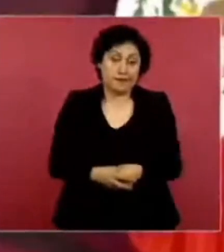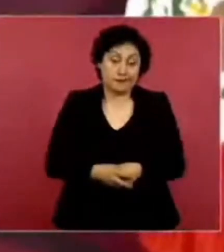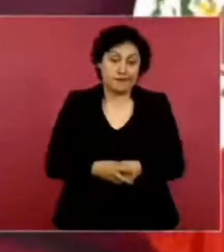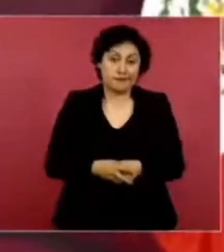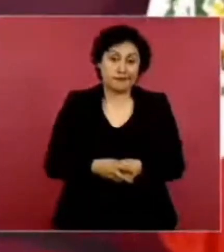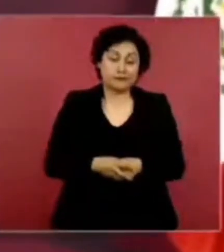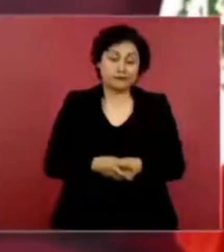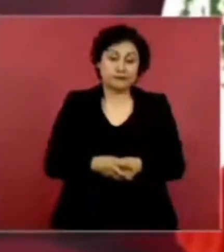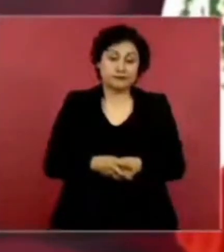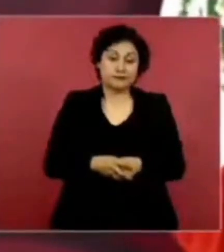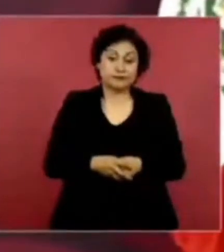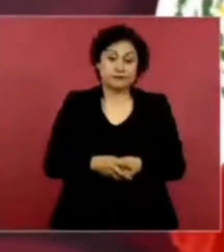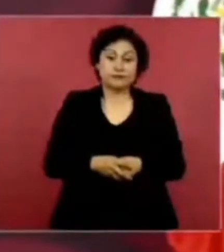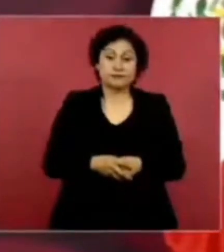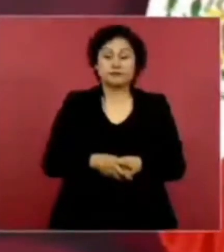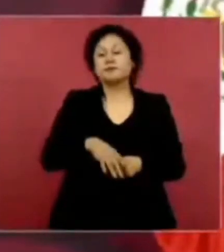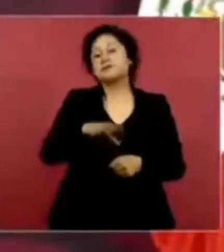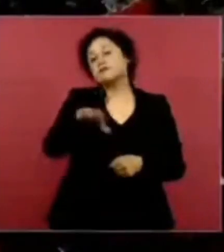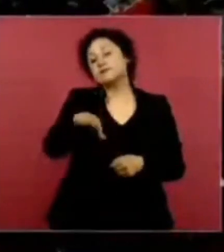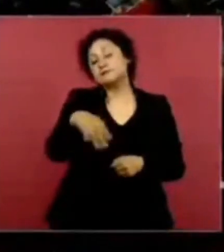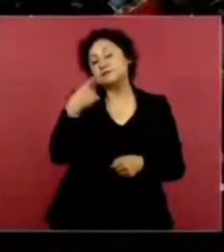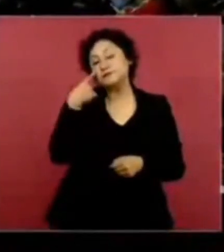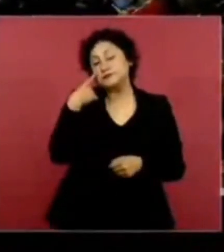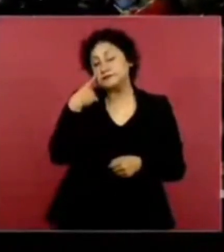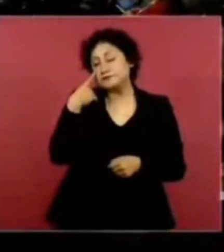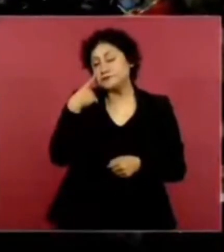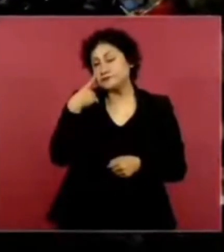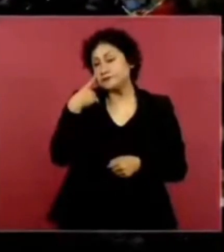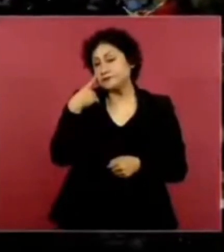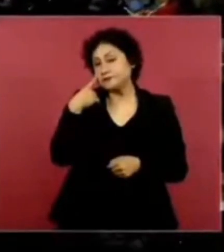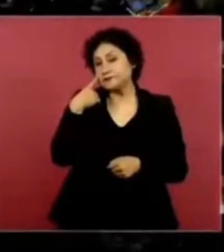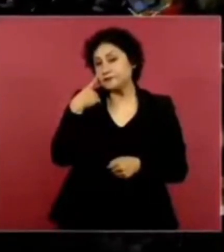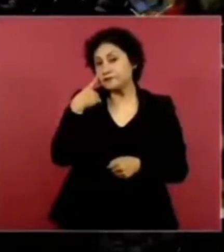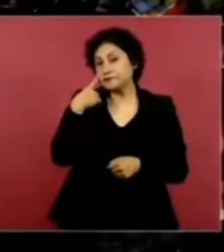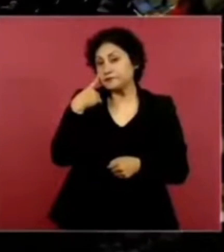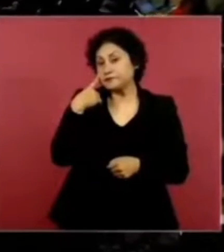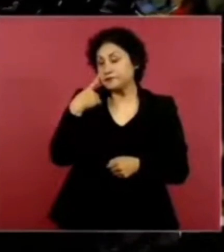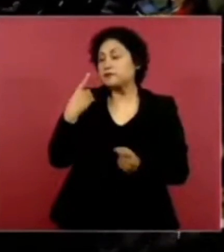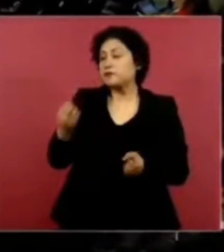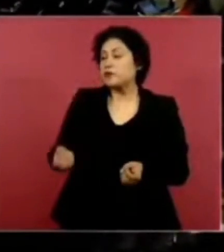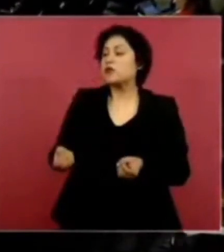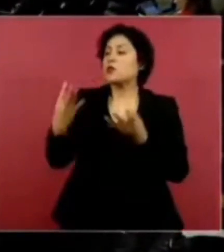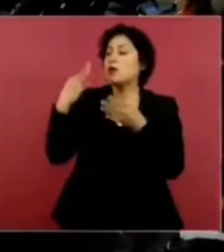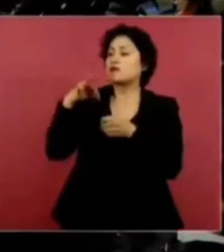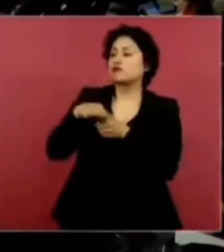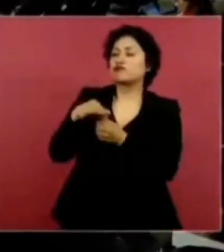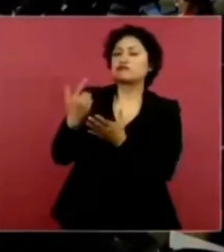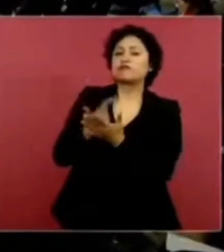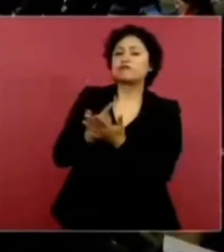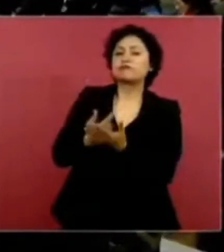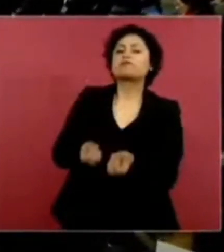Obtuvo, a ver, ¿cuántos votos obtuvo